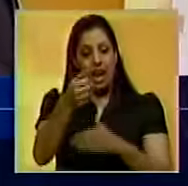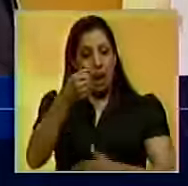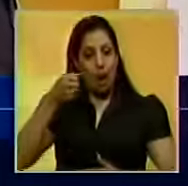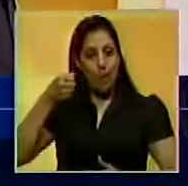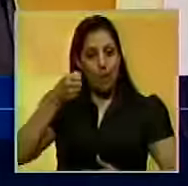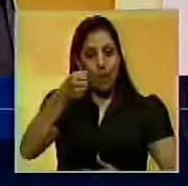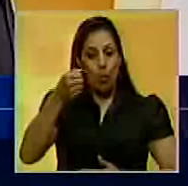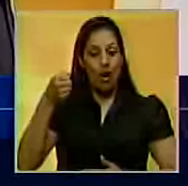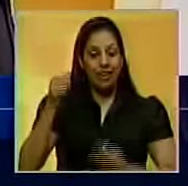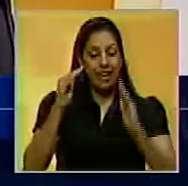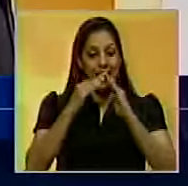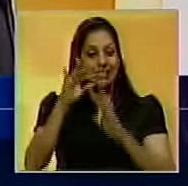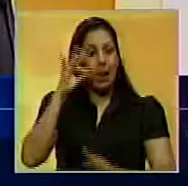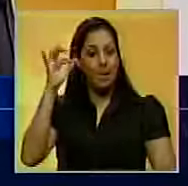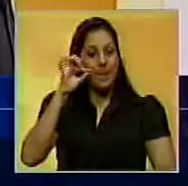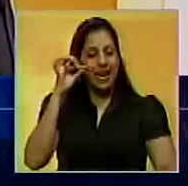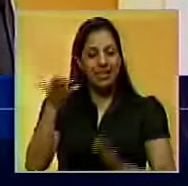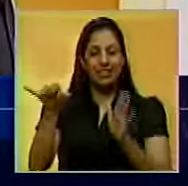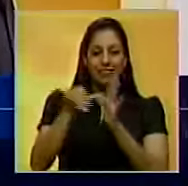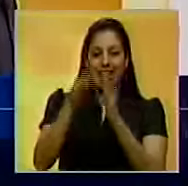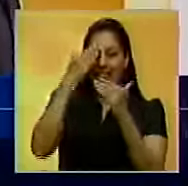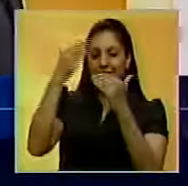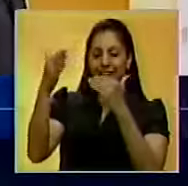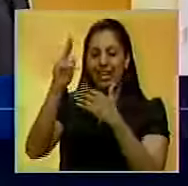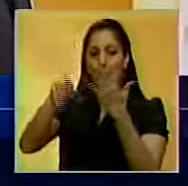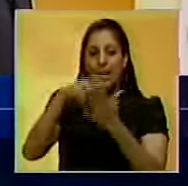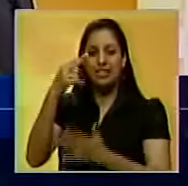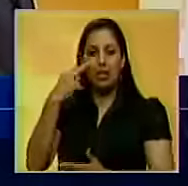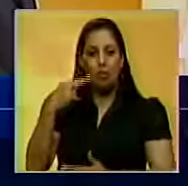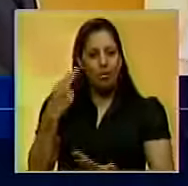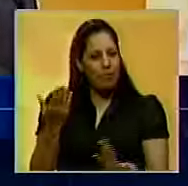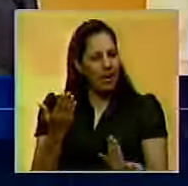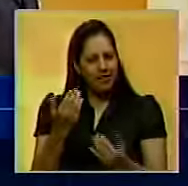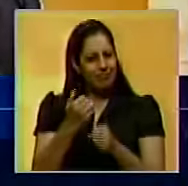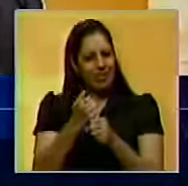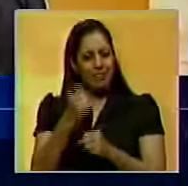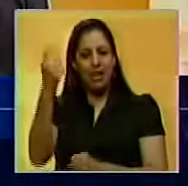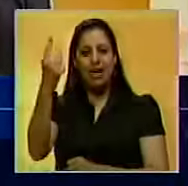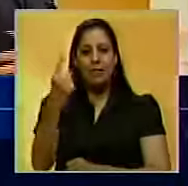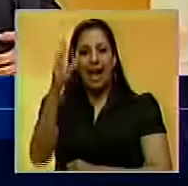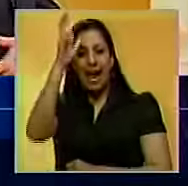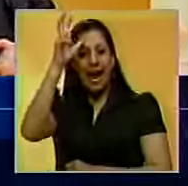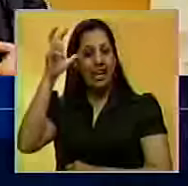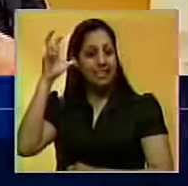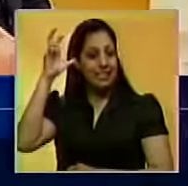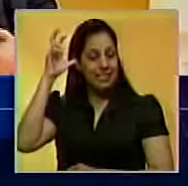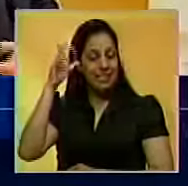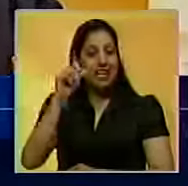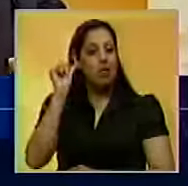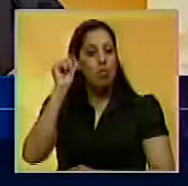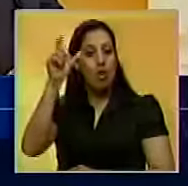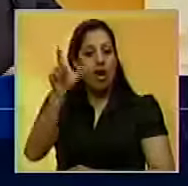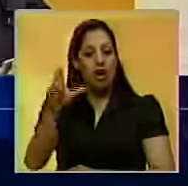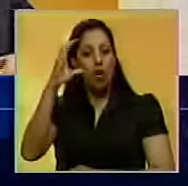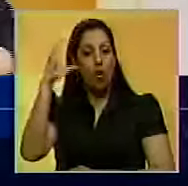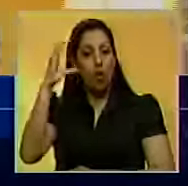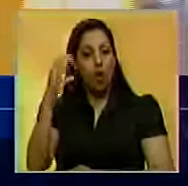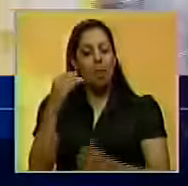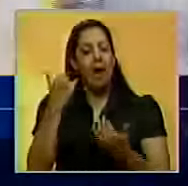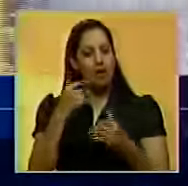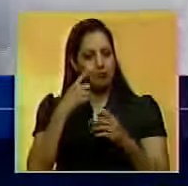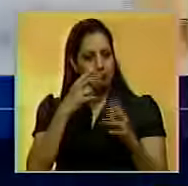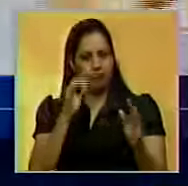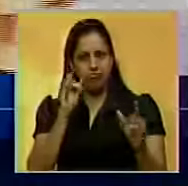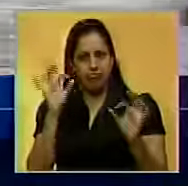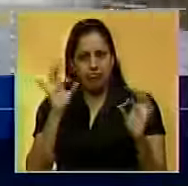puertas de la Casa Amarilla, para esperar y recibir a su homóloga de Colombia, María Ángela Holguín. Ya estamos viendo el